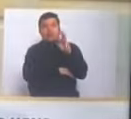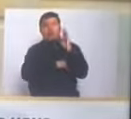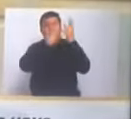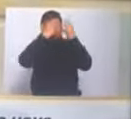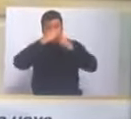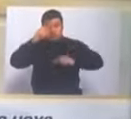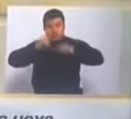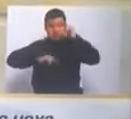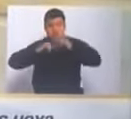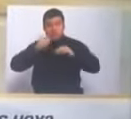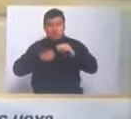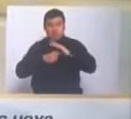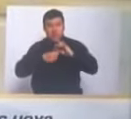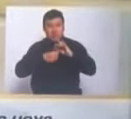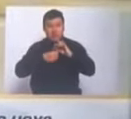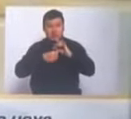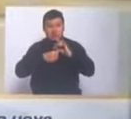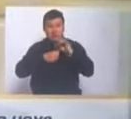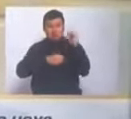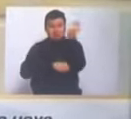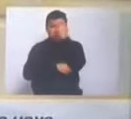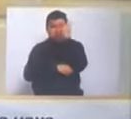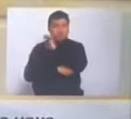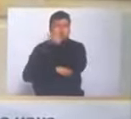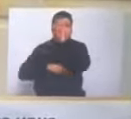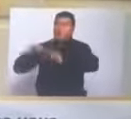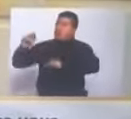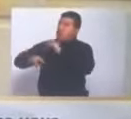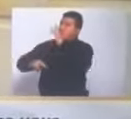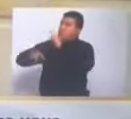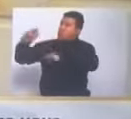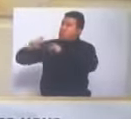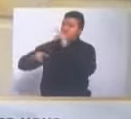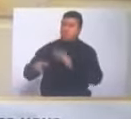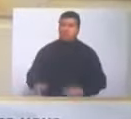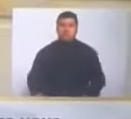planta de biodiesel en el Meta que nunca construyó,